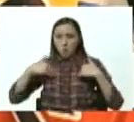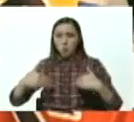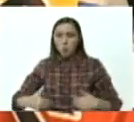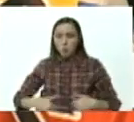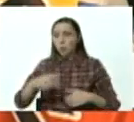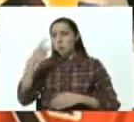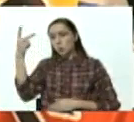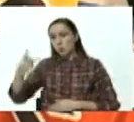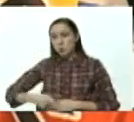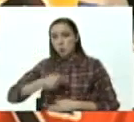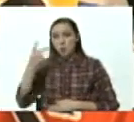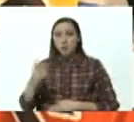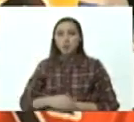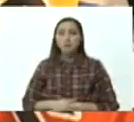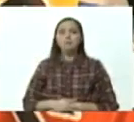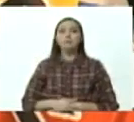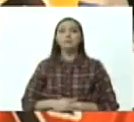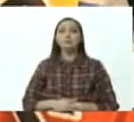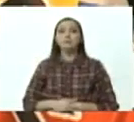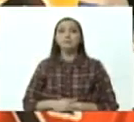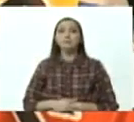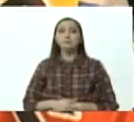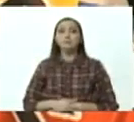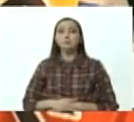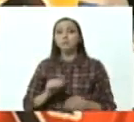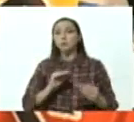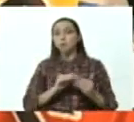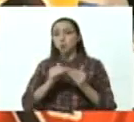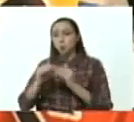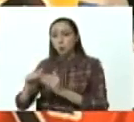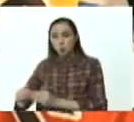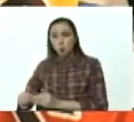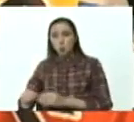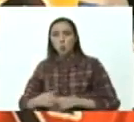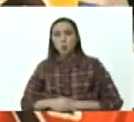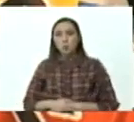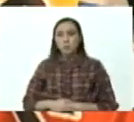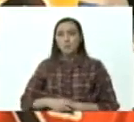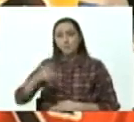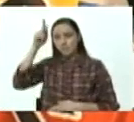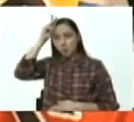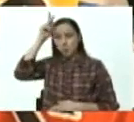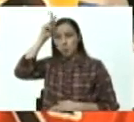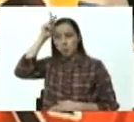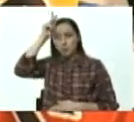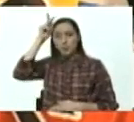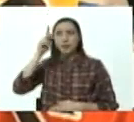políticos de los pueblos de los ciudadanos y ciudadanas indígenas